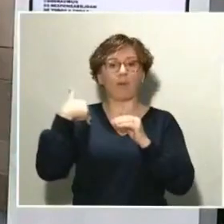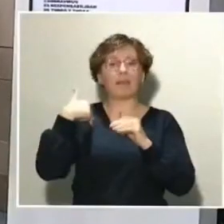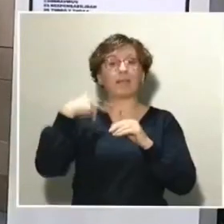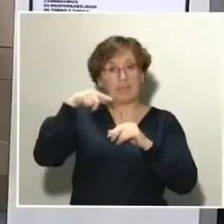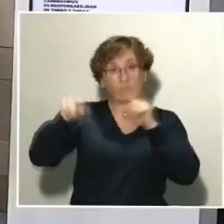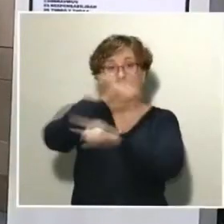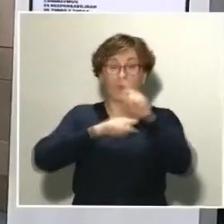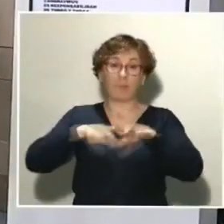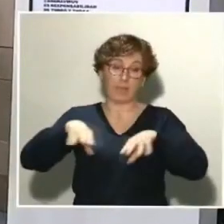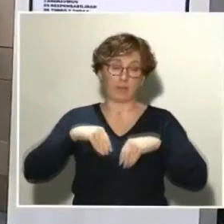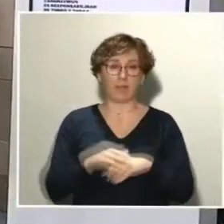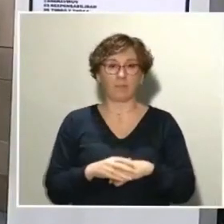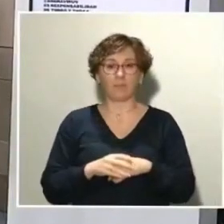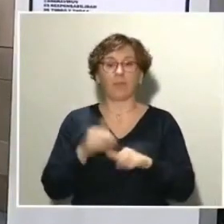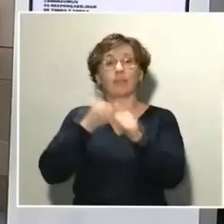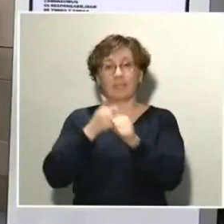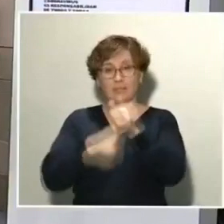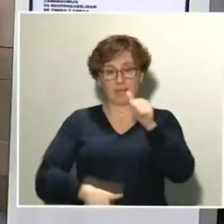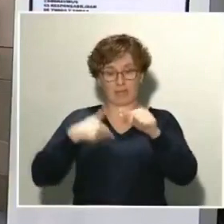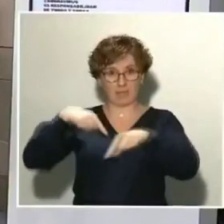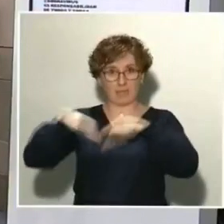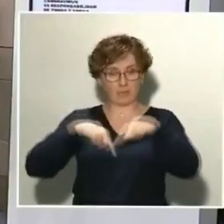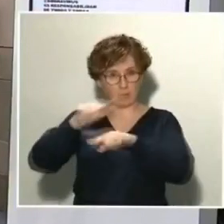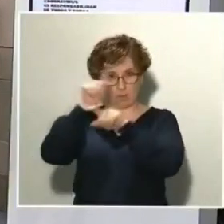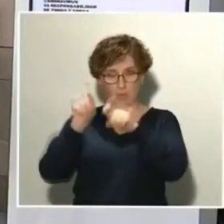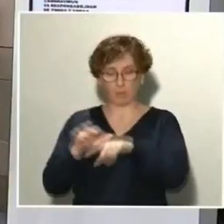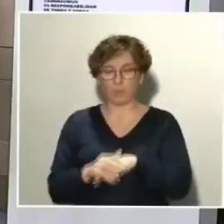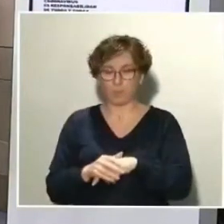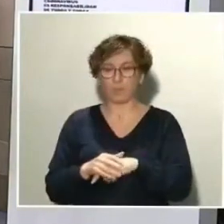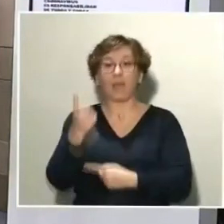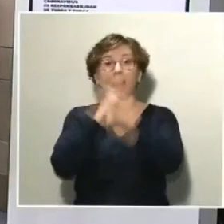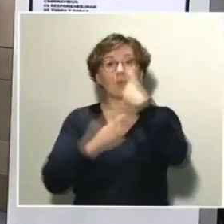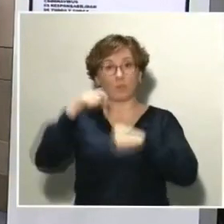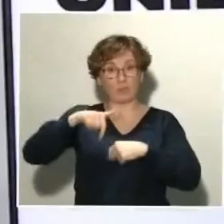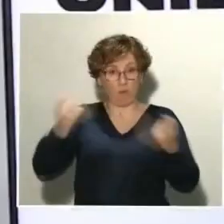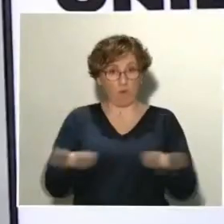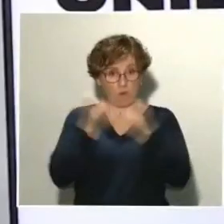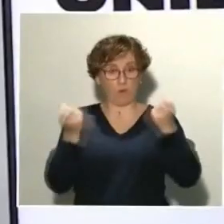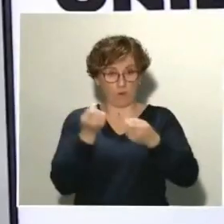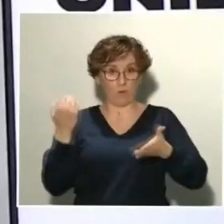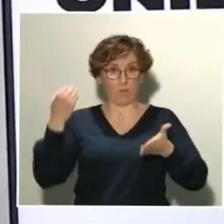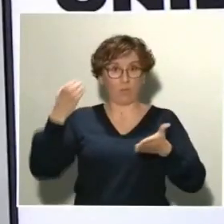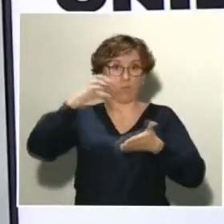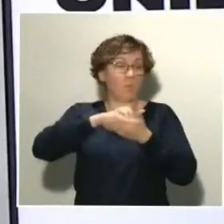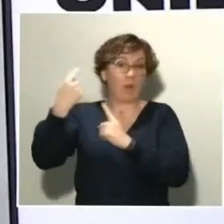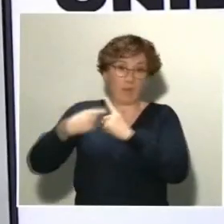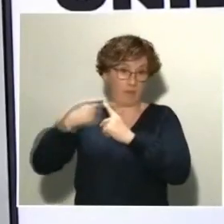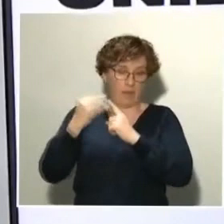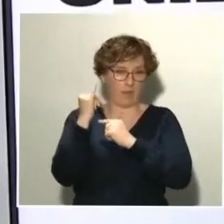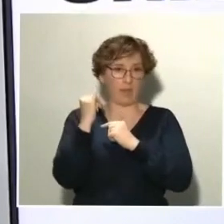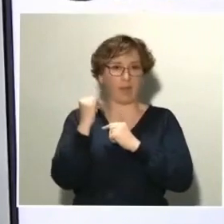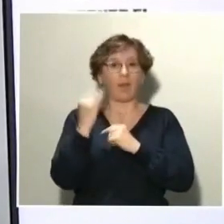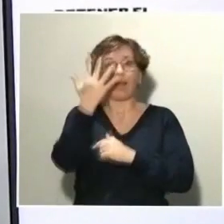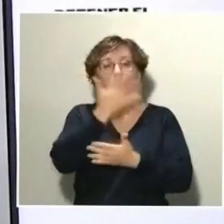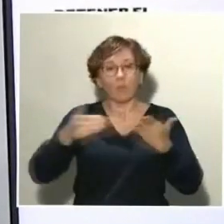Transportes, le pregunta el plural, según una encuesta que se publica hoy, no nos da la referencia, hay cinco millones de personas en España moviéndose